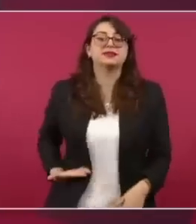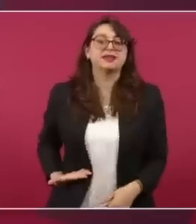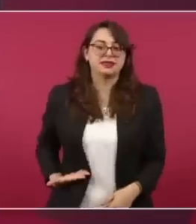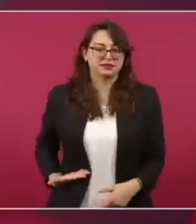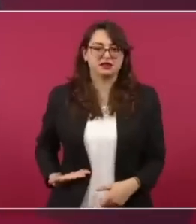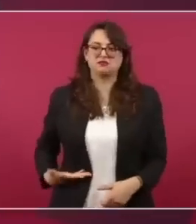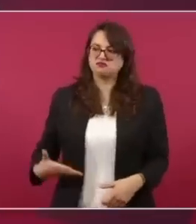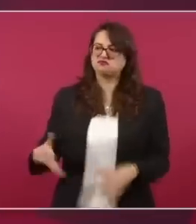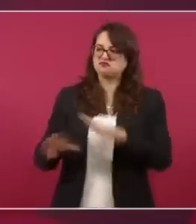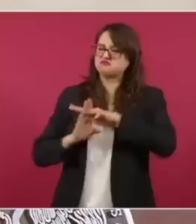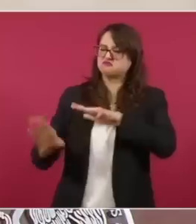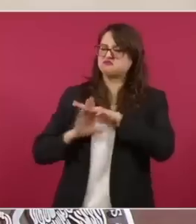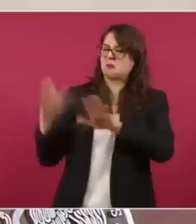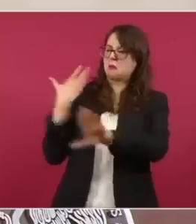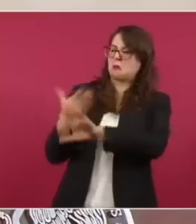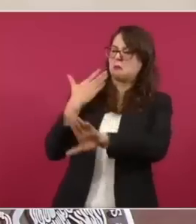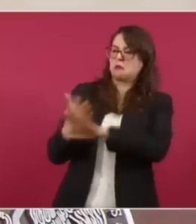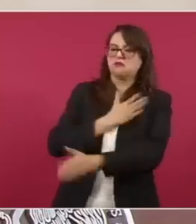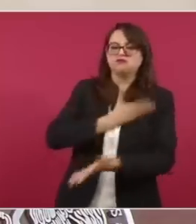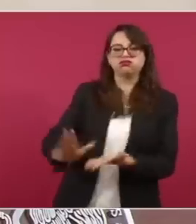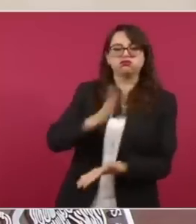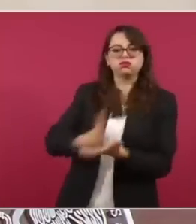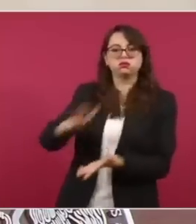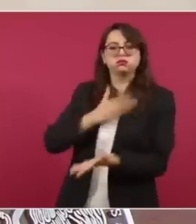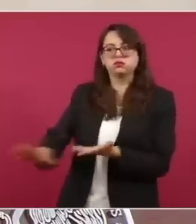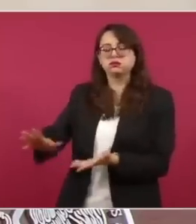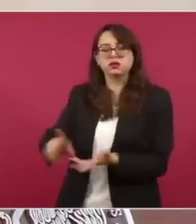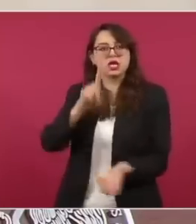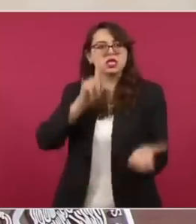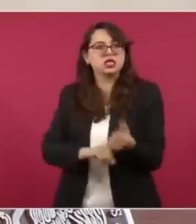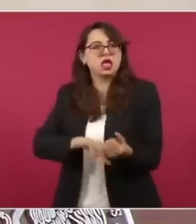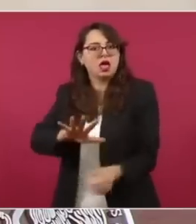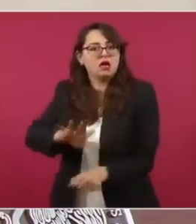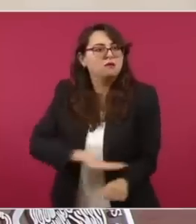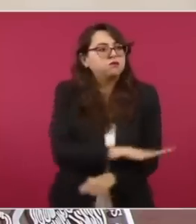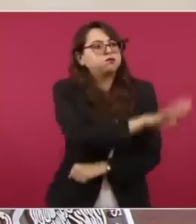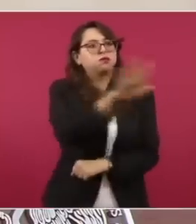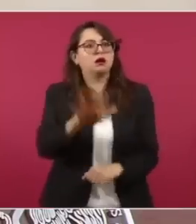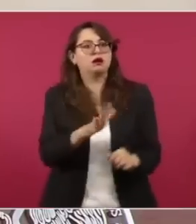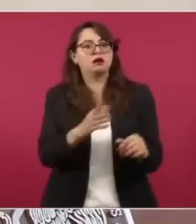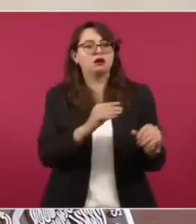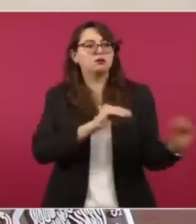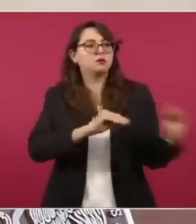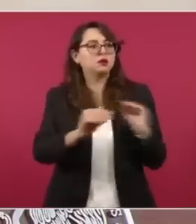y piensa que con eso va a ganar simpatías.